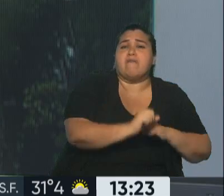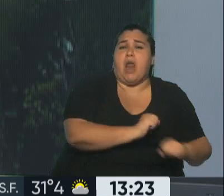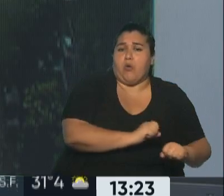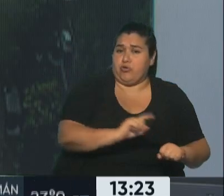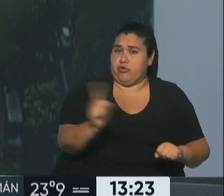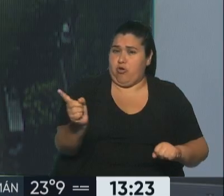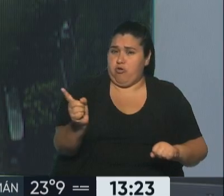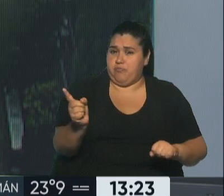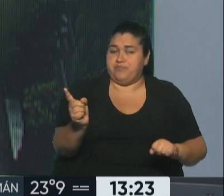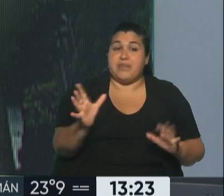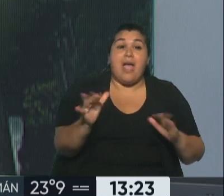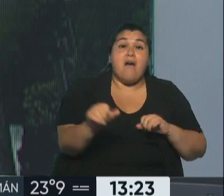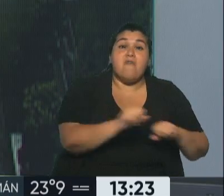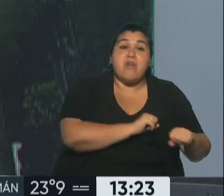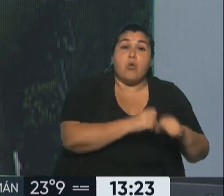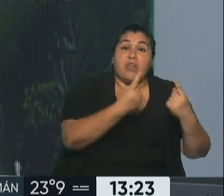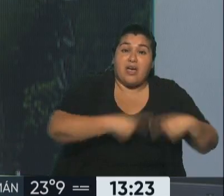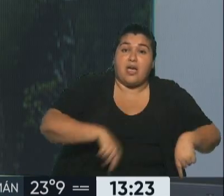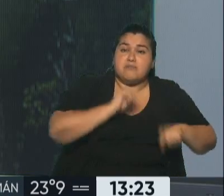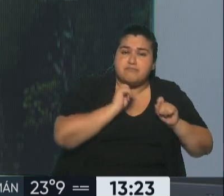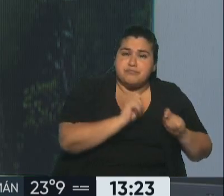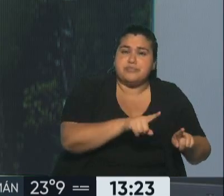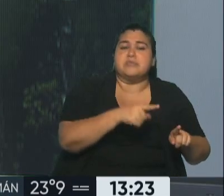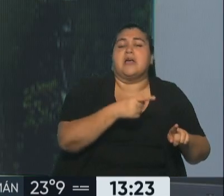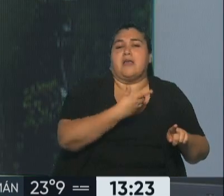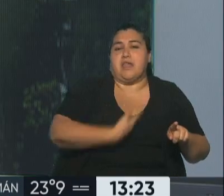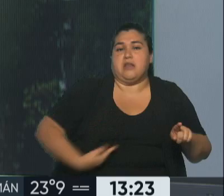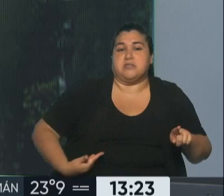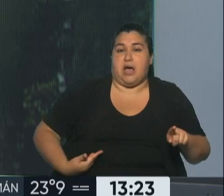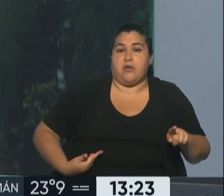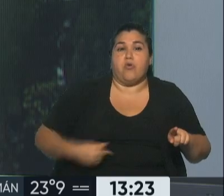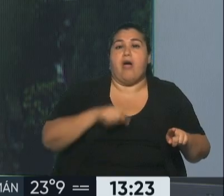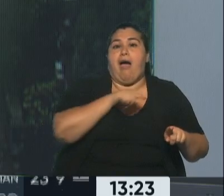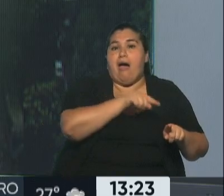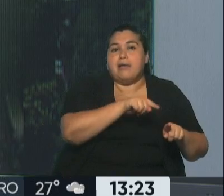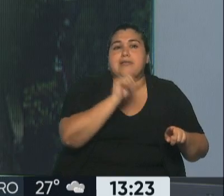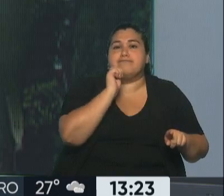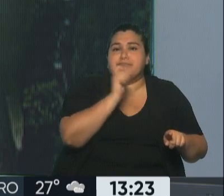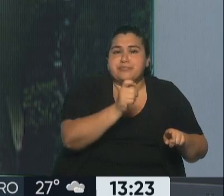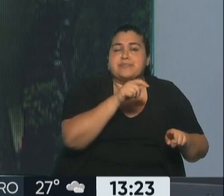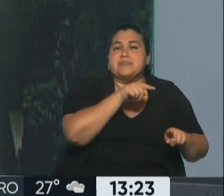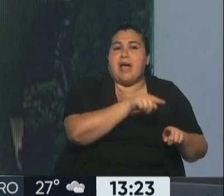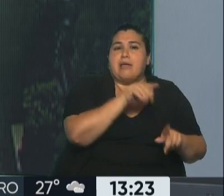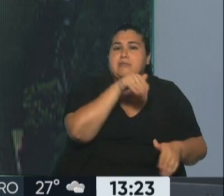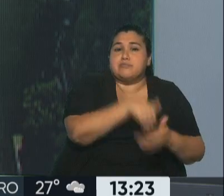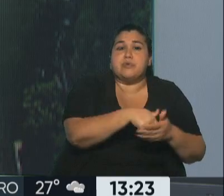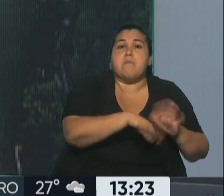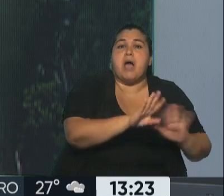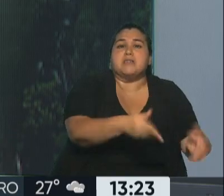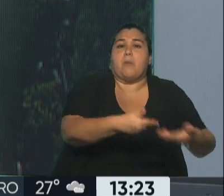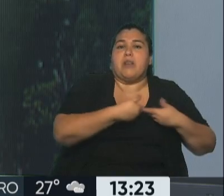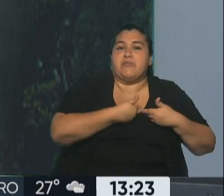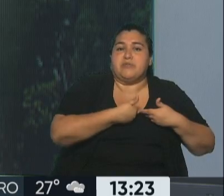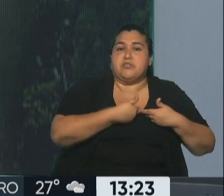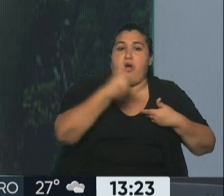defraudación con recursos del Estado. Y entonces cuando se comete un delito utilizando recursos del Estado en beneficio propio, en forma dolosa,